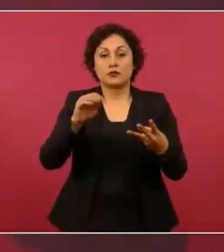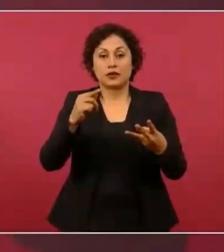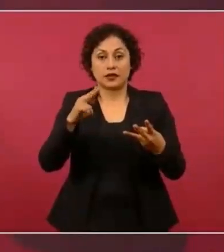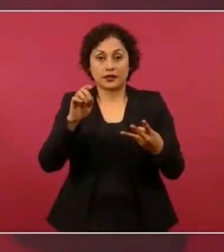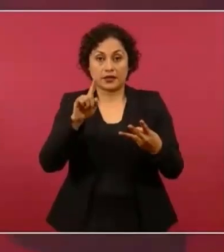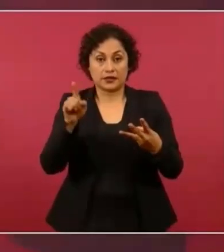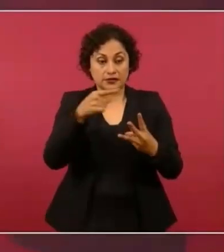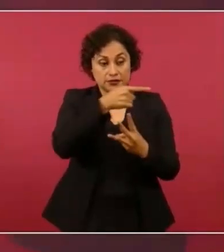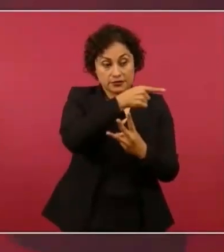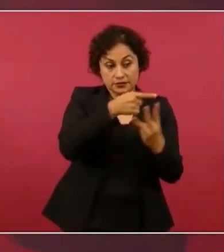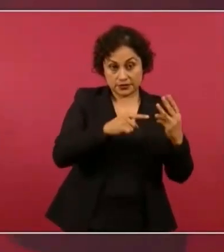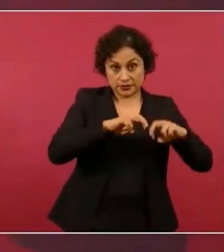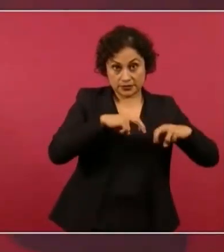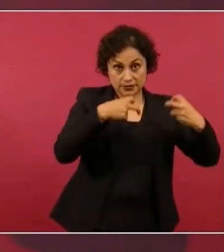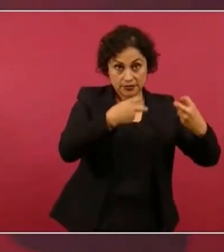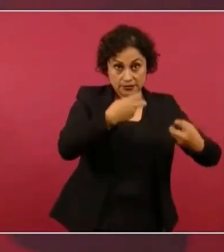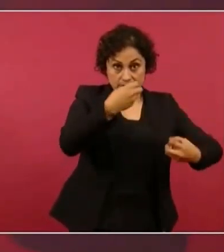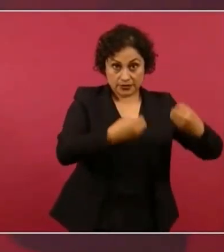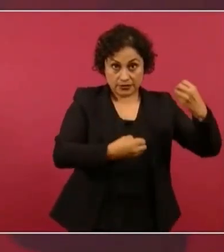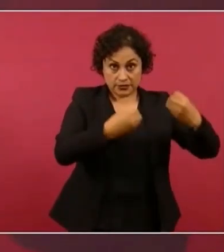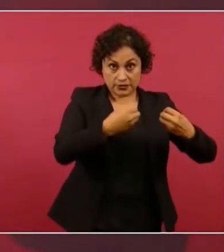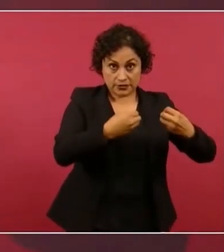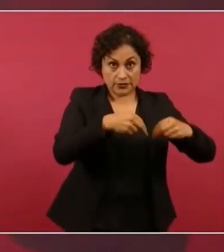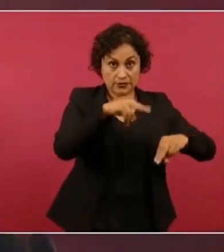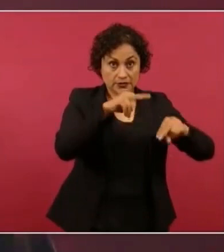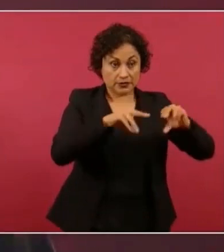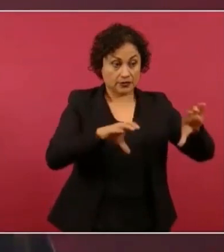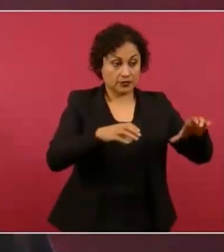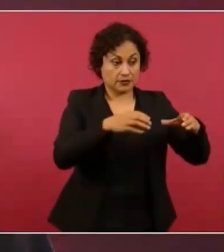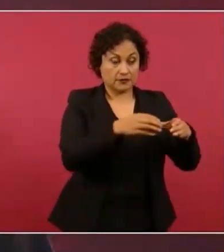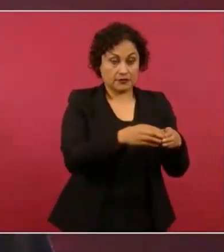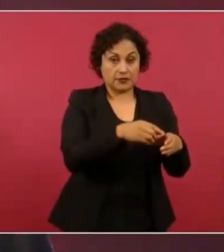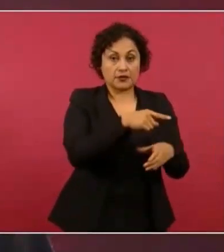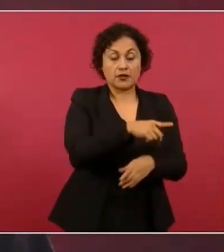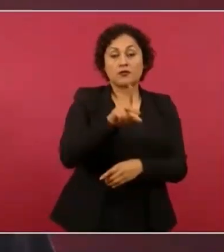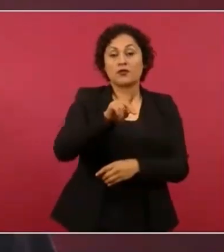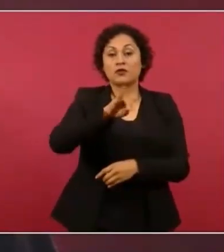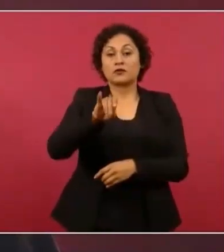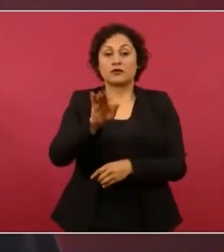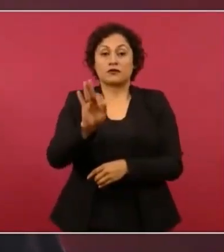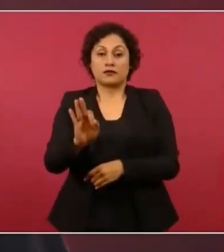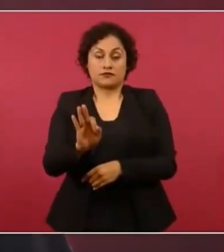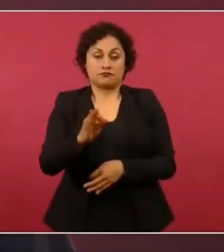que son magistrados del Poder Judicial de la Federación.